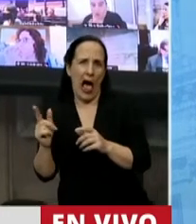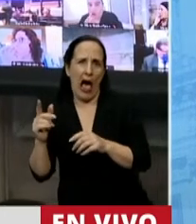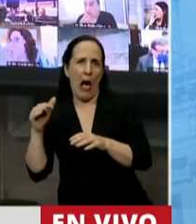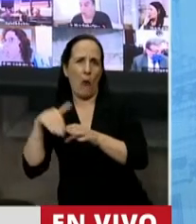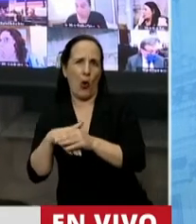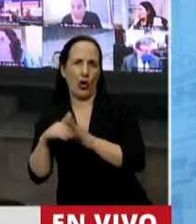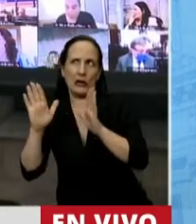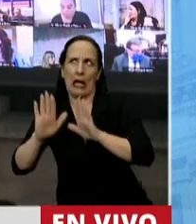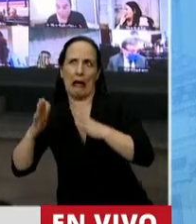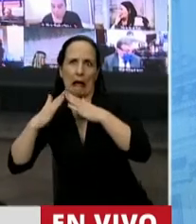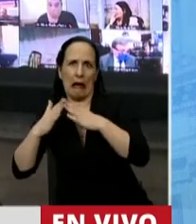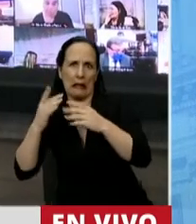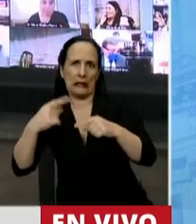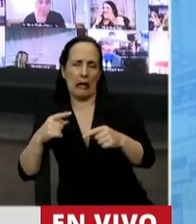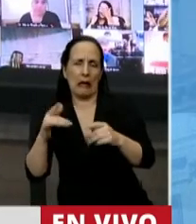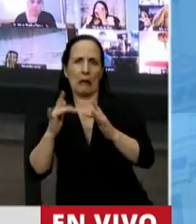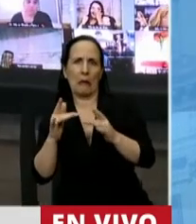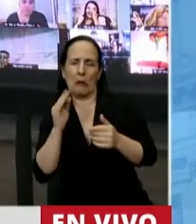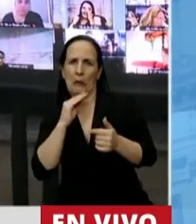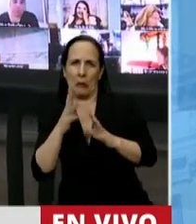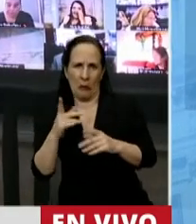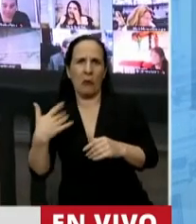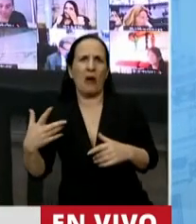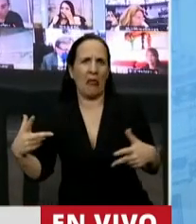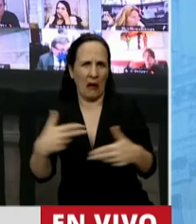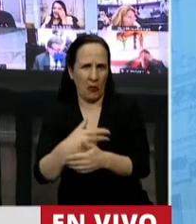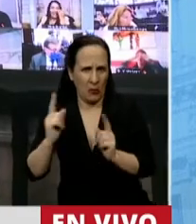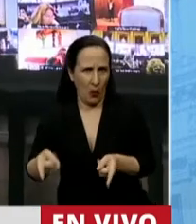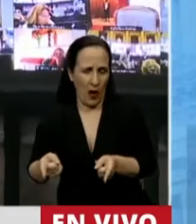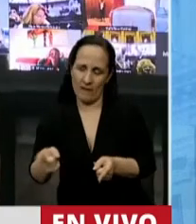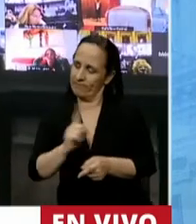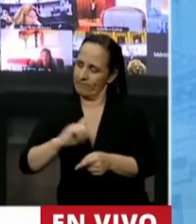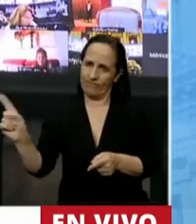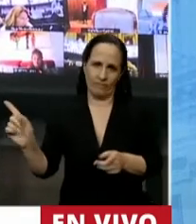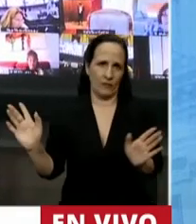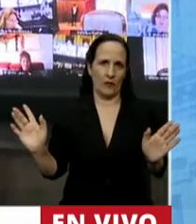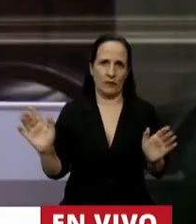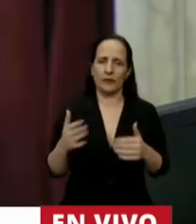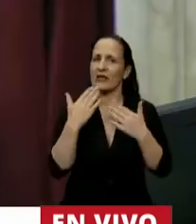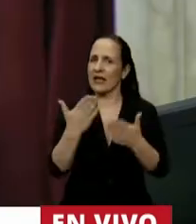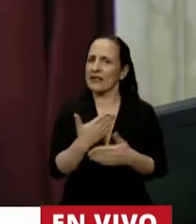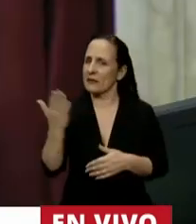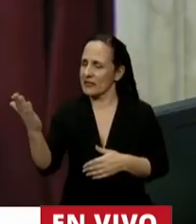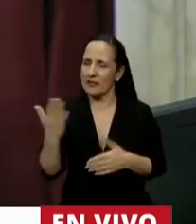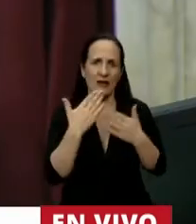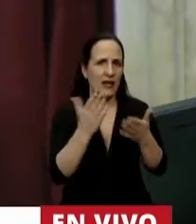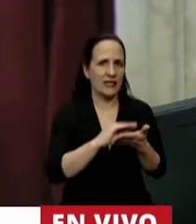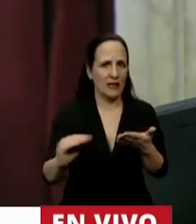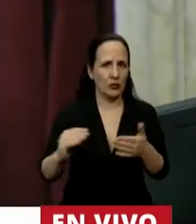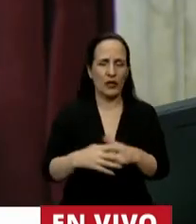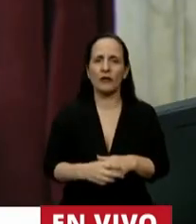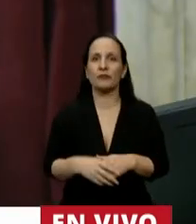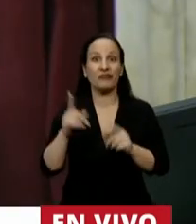un ajuste disfrazado de una virtualidad que la Argentina ya no tiene. Nada más, señor Presidente. Gracias, Diputado. La cuestión de privilegio